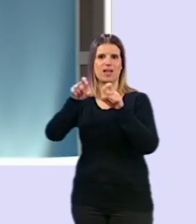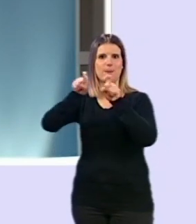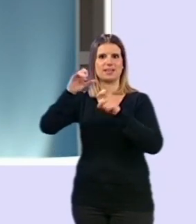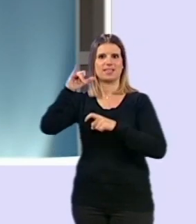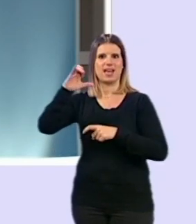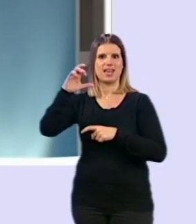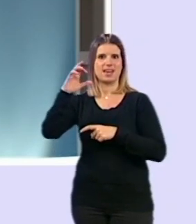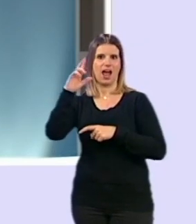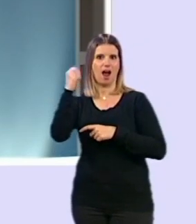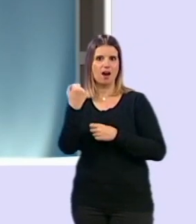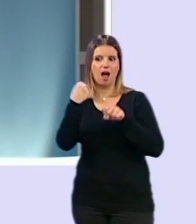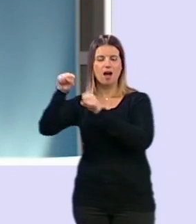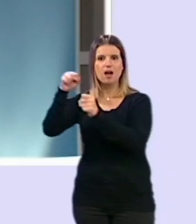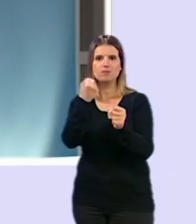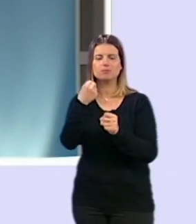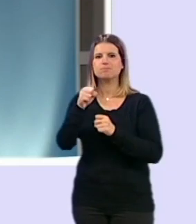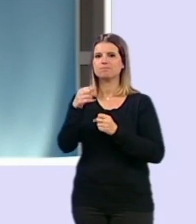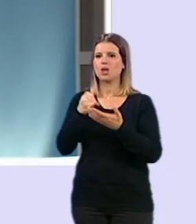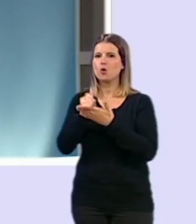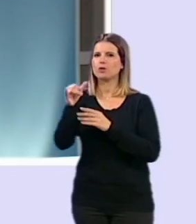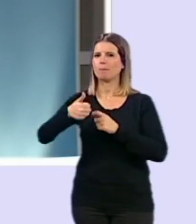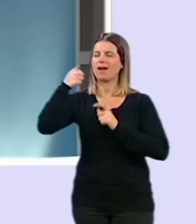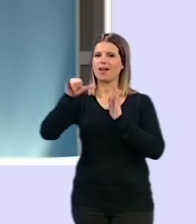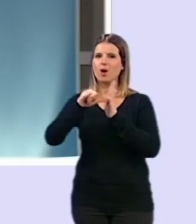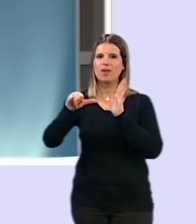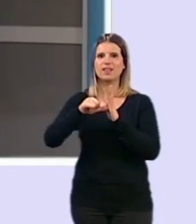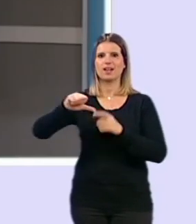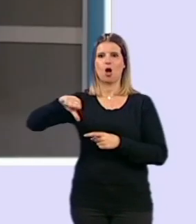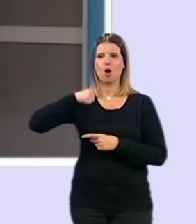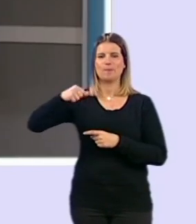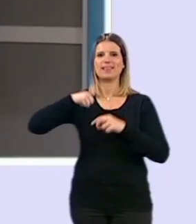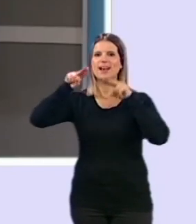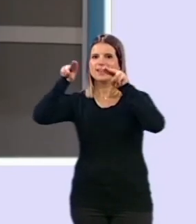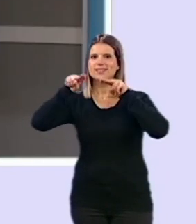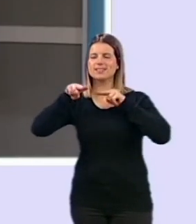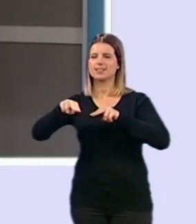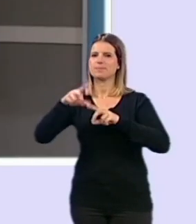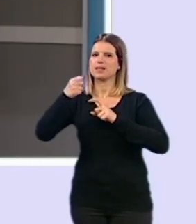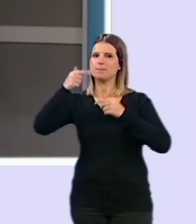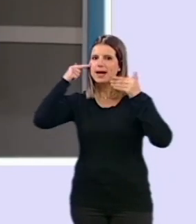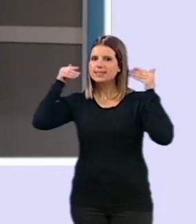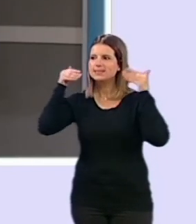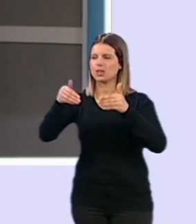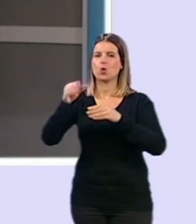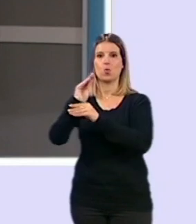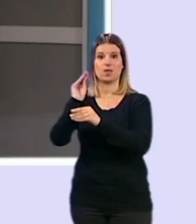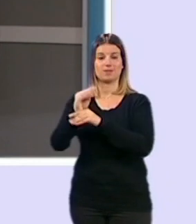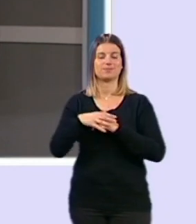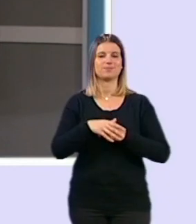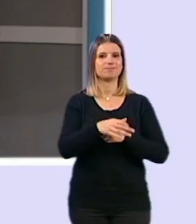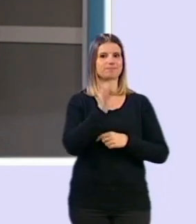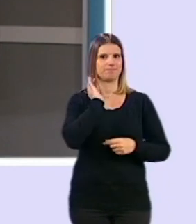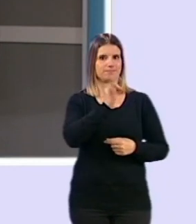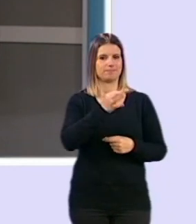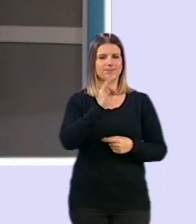limpieza, muy cercana a hospitales, a residencias, a centros que necesitan un especial cuidado en su entorno. Efectivamente,